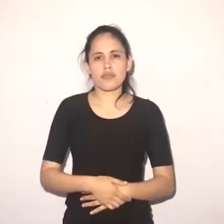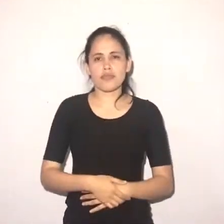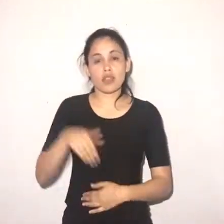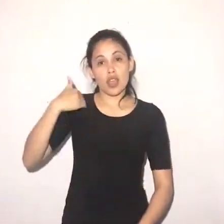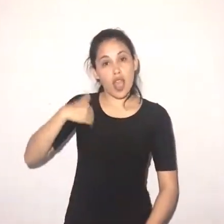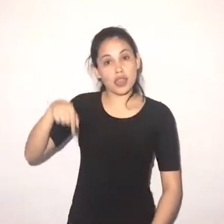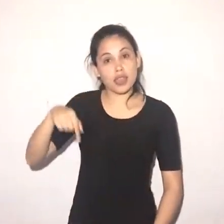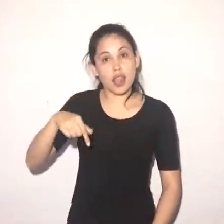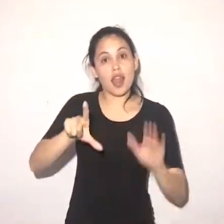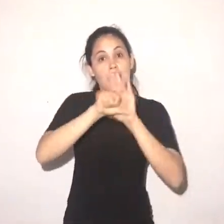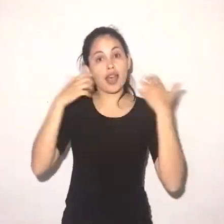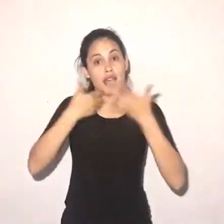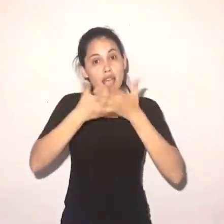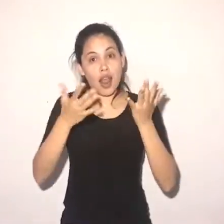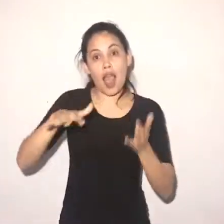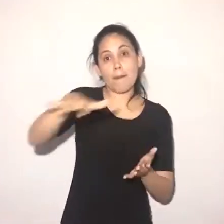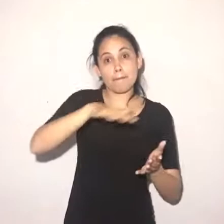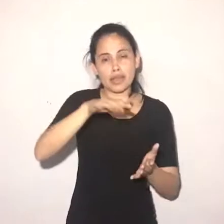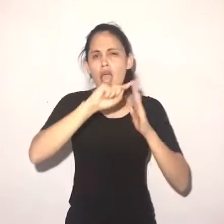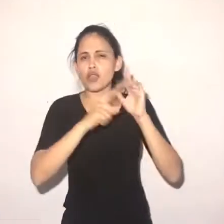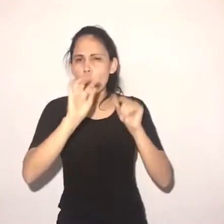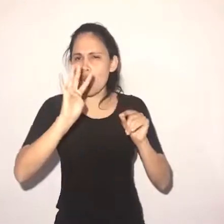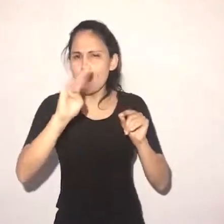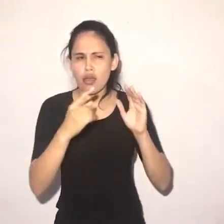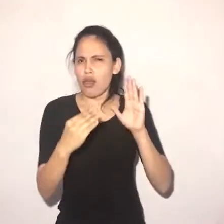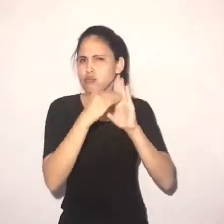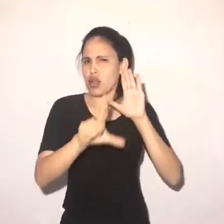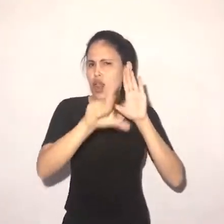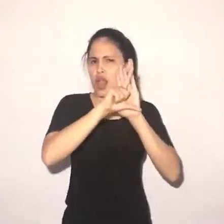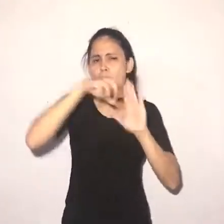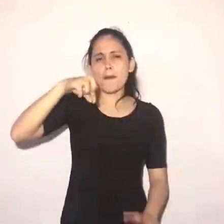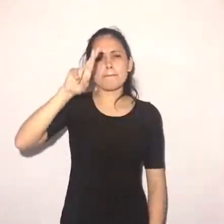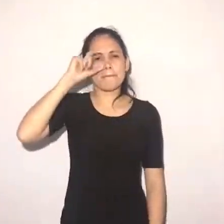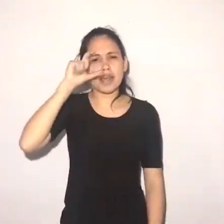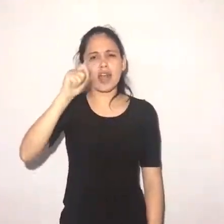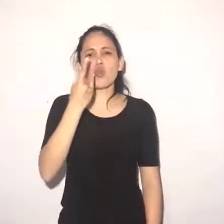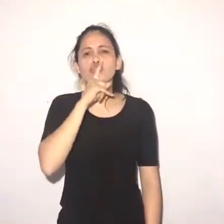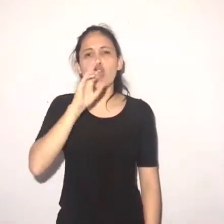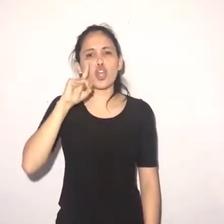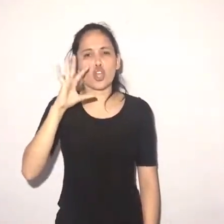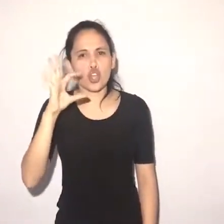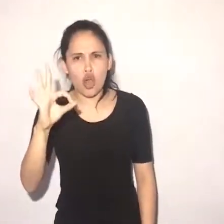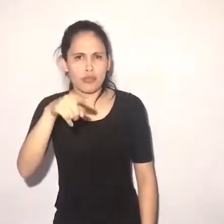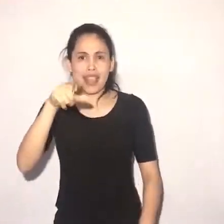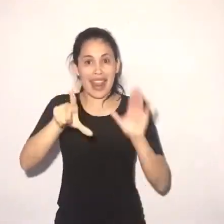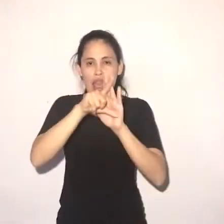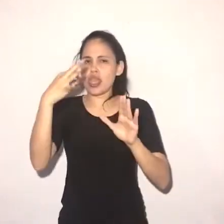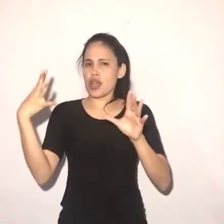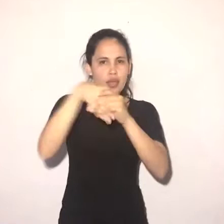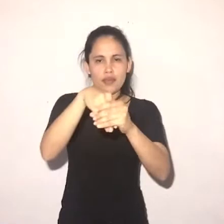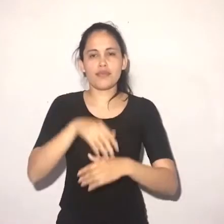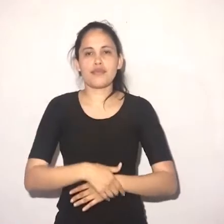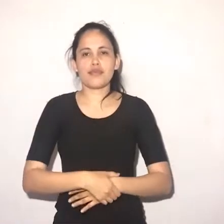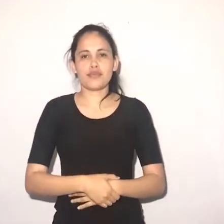entrevista con el resaltador, respondía esto cuando le preguntábamos si están pensando ya en el 5G en Argentina.